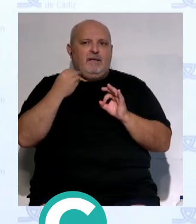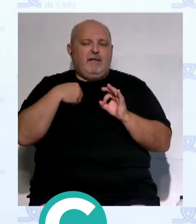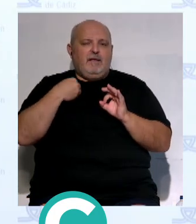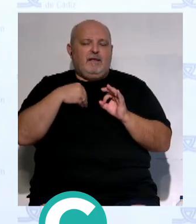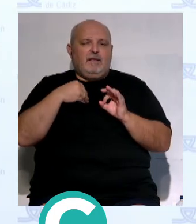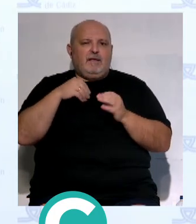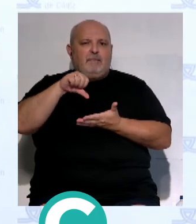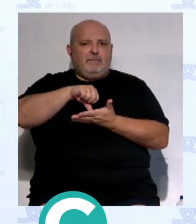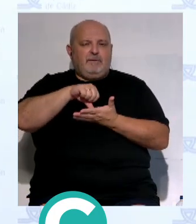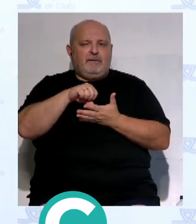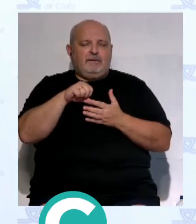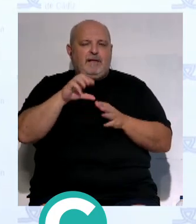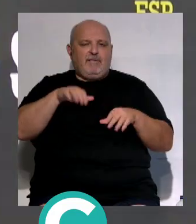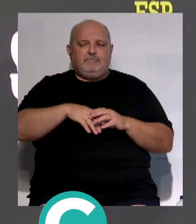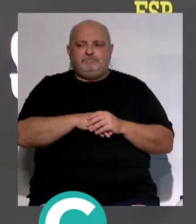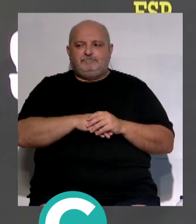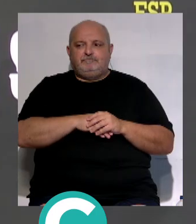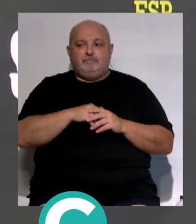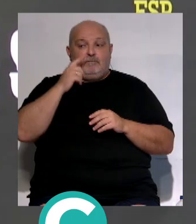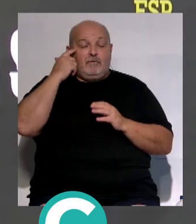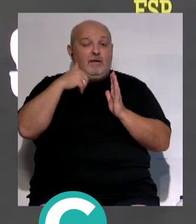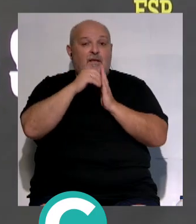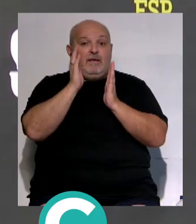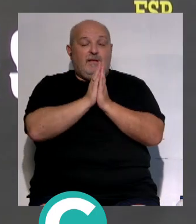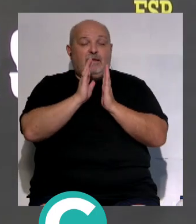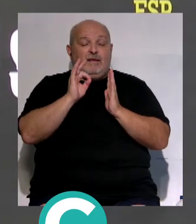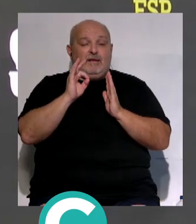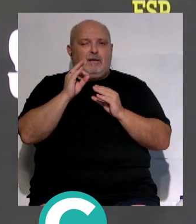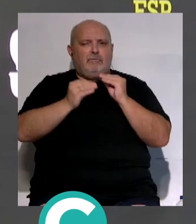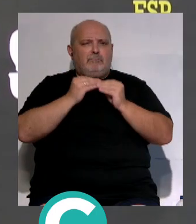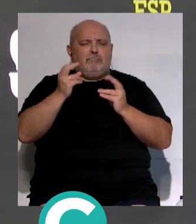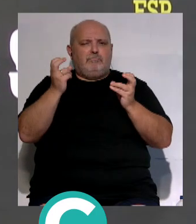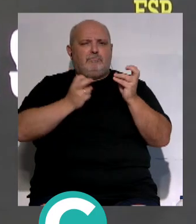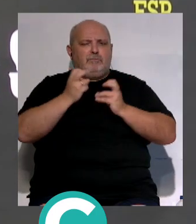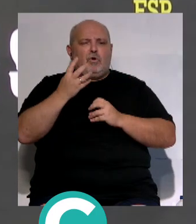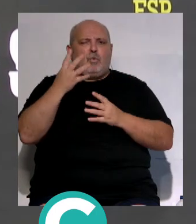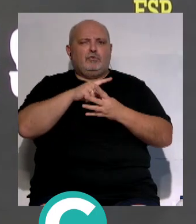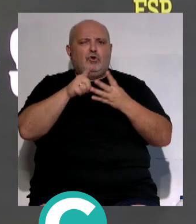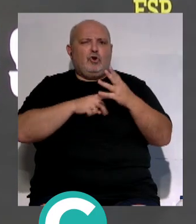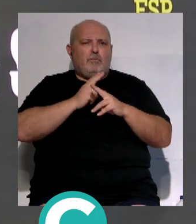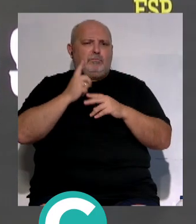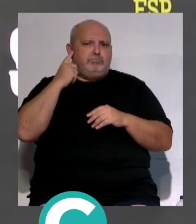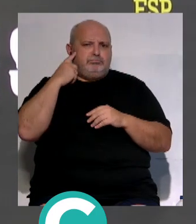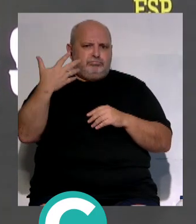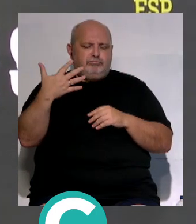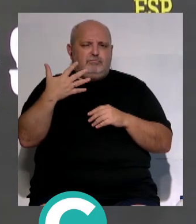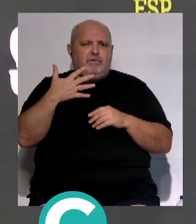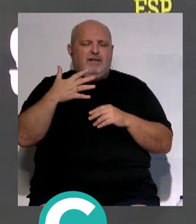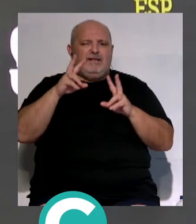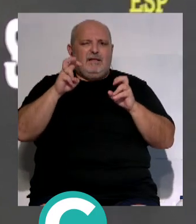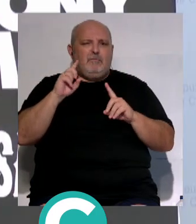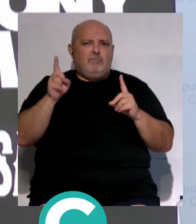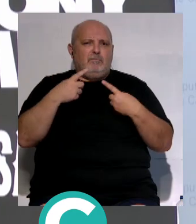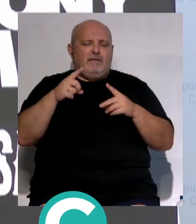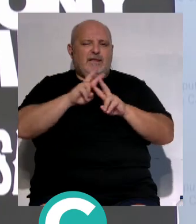capital de Cádiz. El cartel de la Isla del Blues traerá al Baluarte cuatro nombres de referencia en el panorama